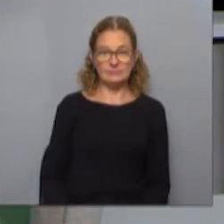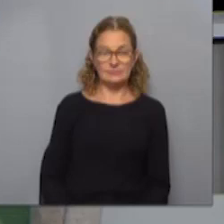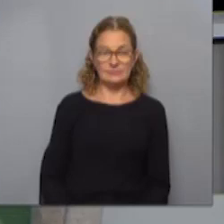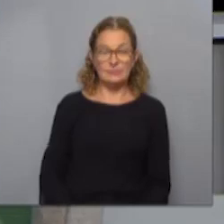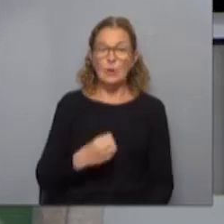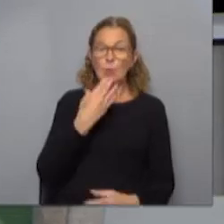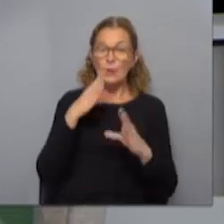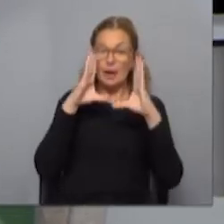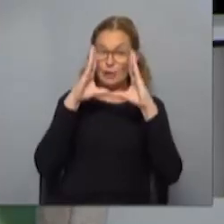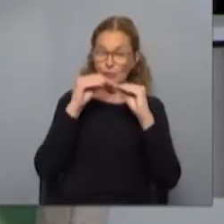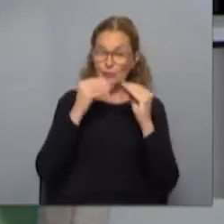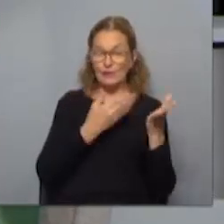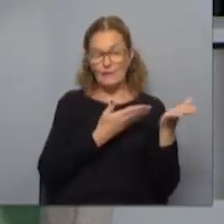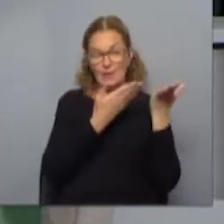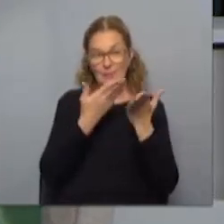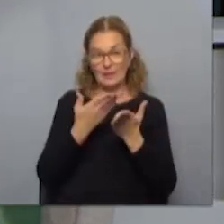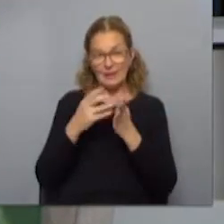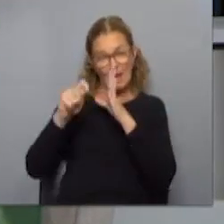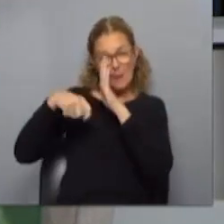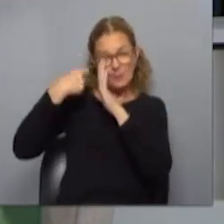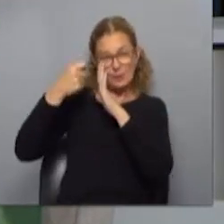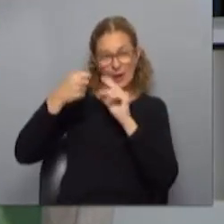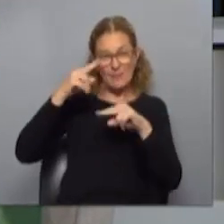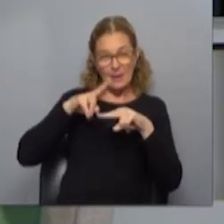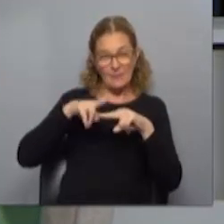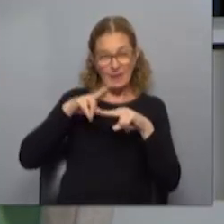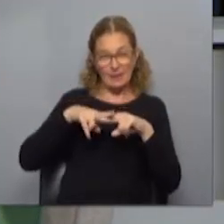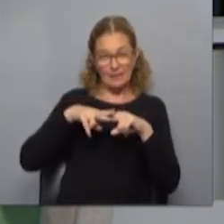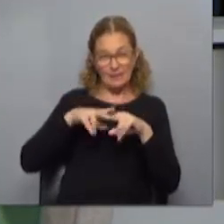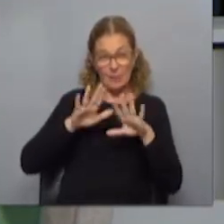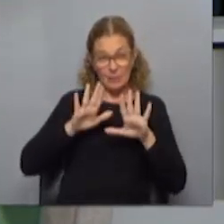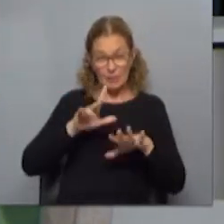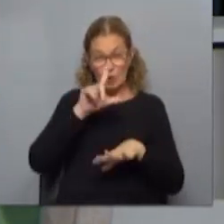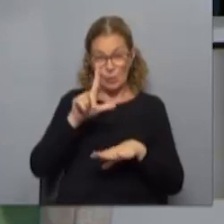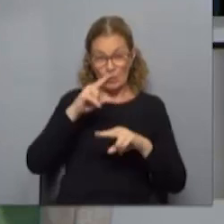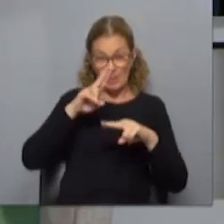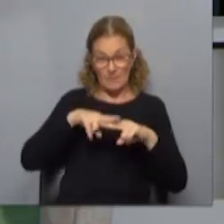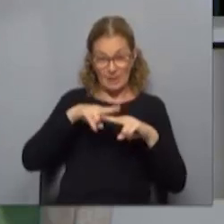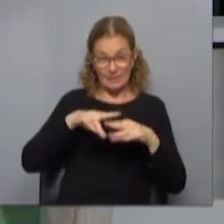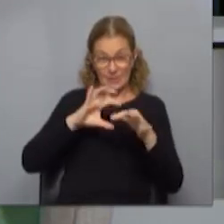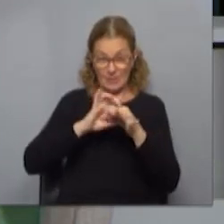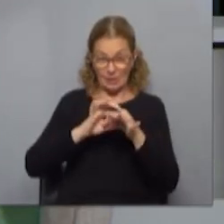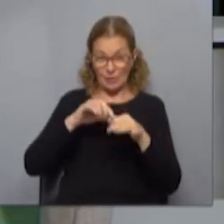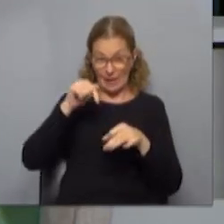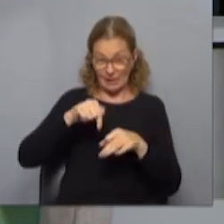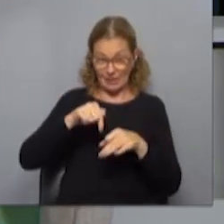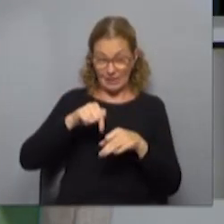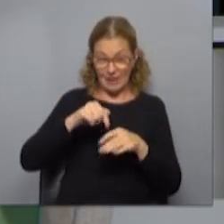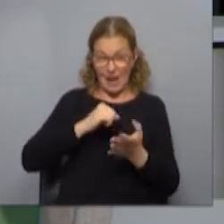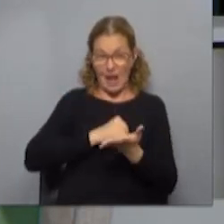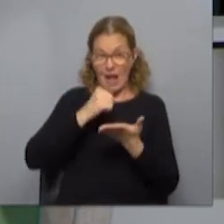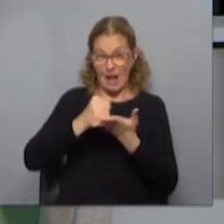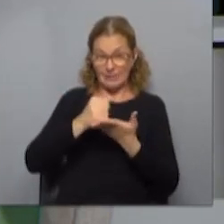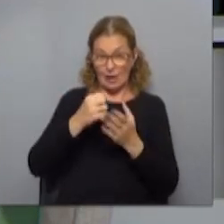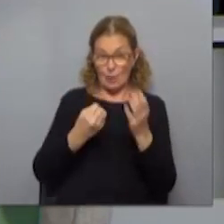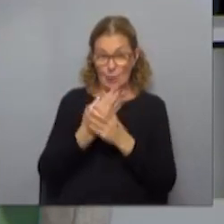Muy buenas noches, bienvenidos, bienvenidas a La Letra Chica de Martes. Y miren que quedamos así, lunes, martes, miércoles. De aquí, hasta nuevo